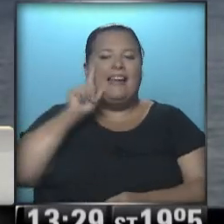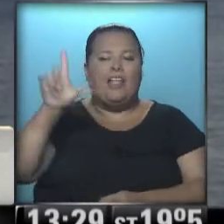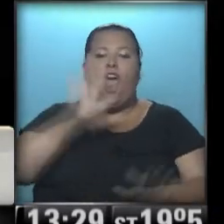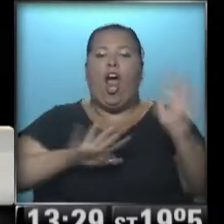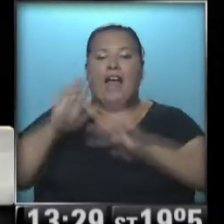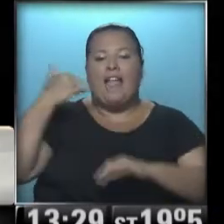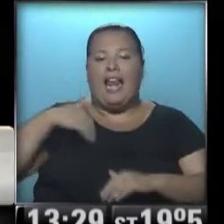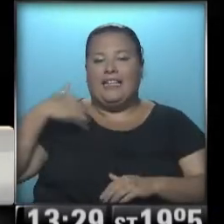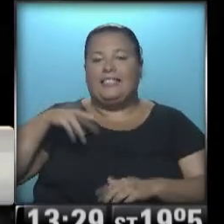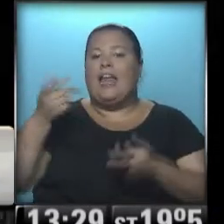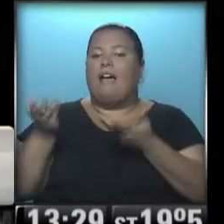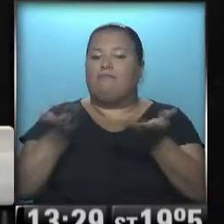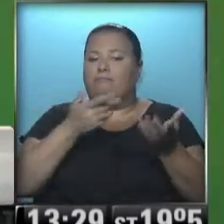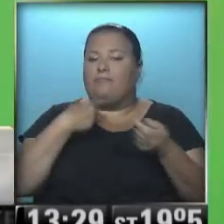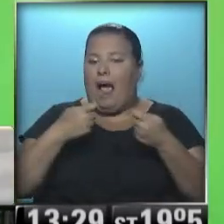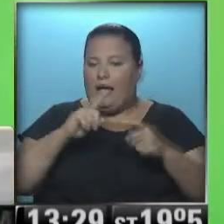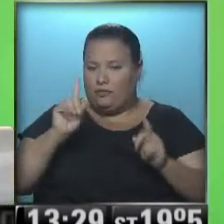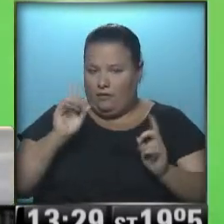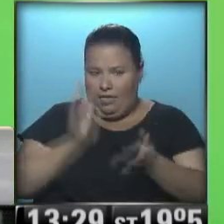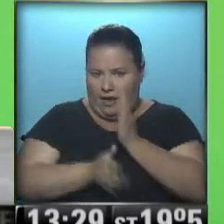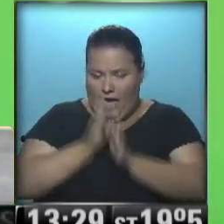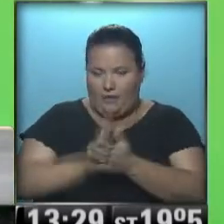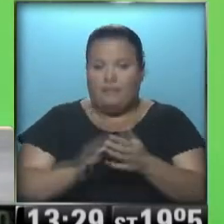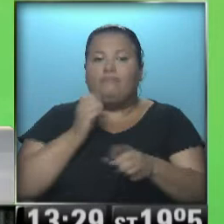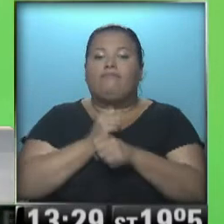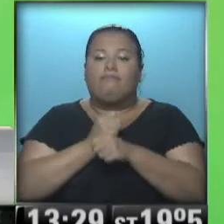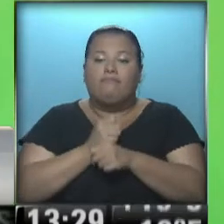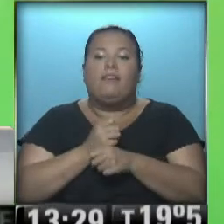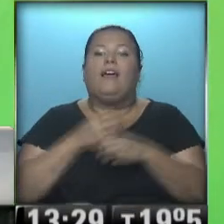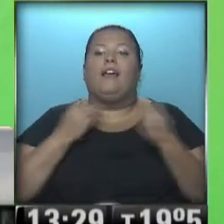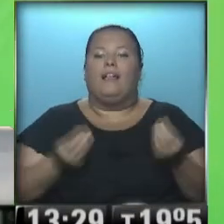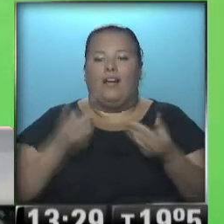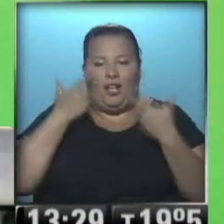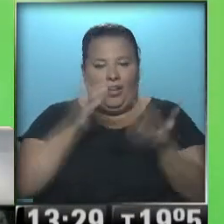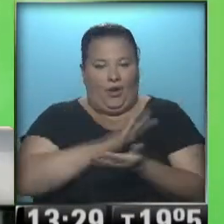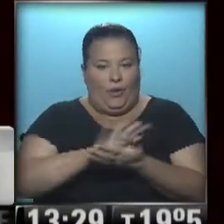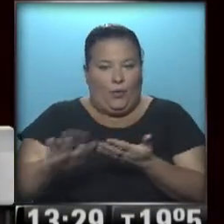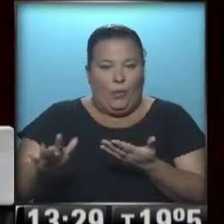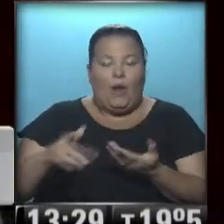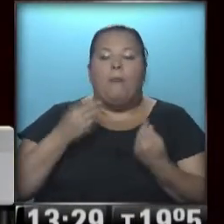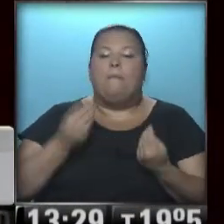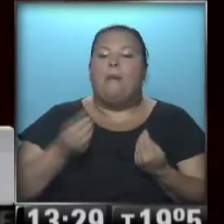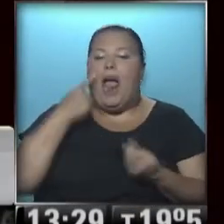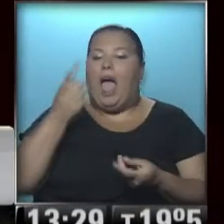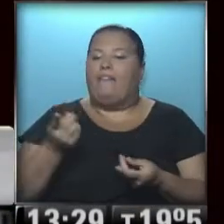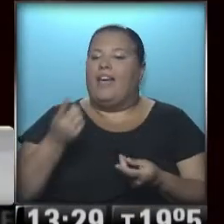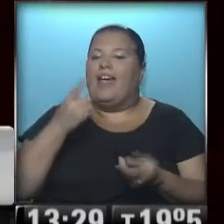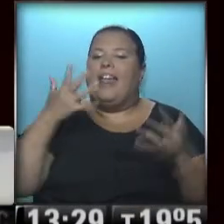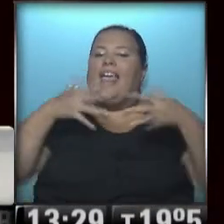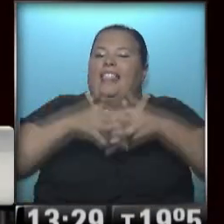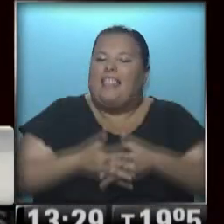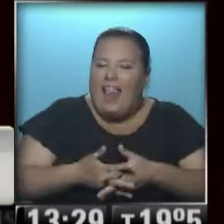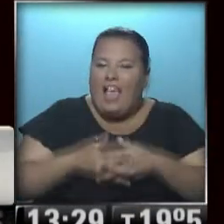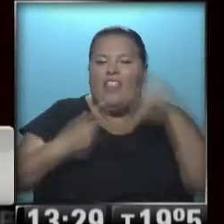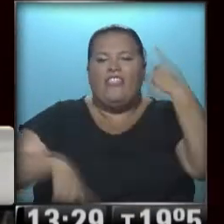argentina sin fines de lucro responsable de este festival, que nos trae esta nueva propuesta para encontrarnos con una visión de integración